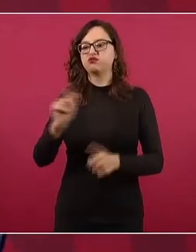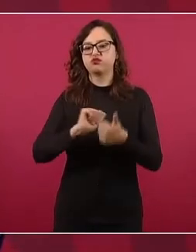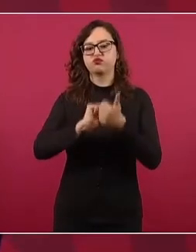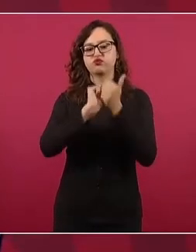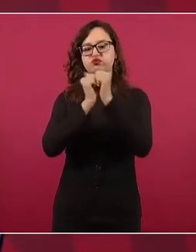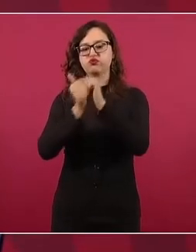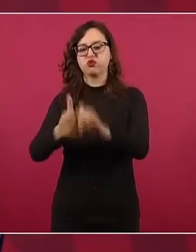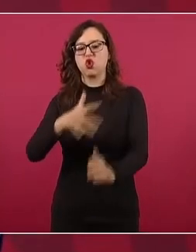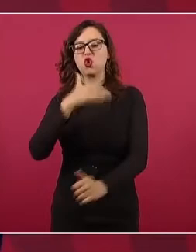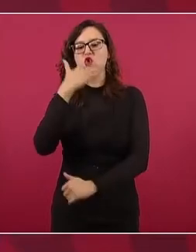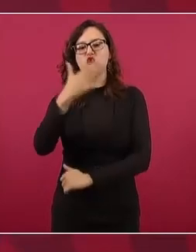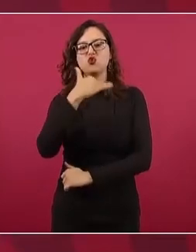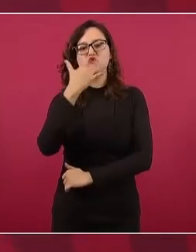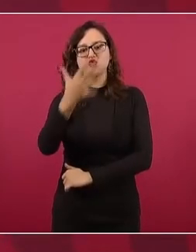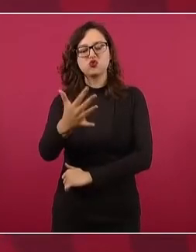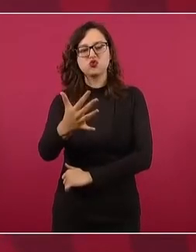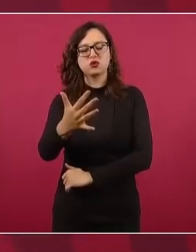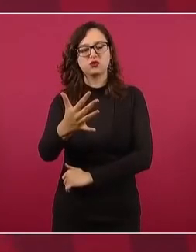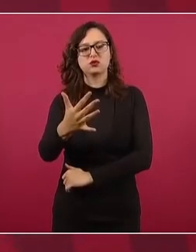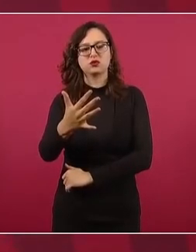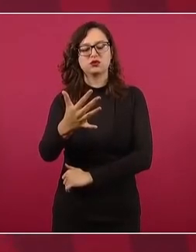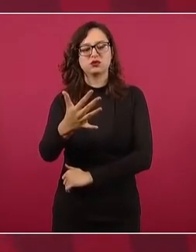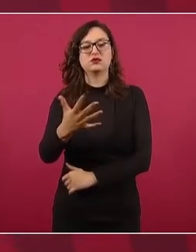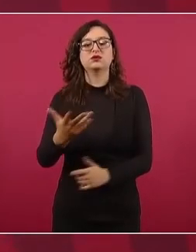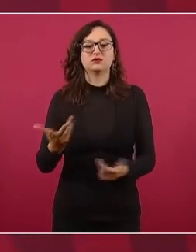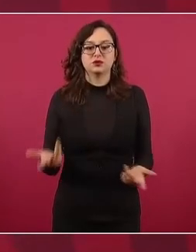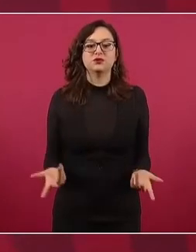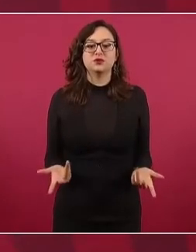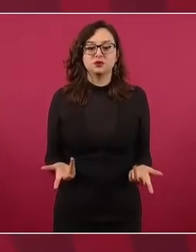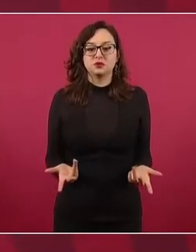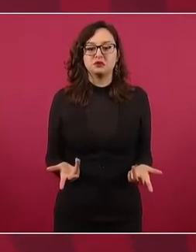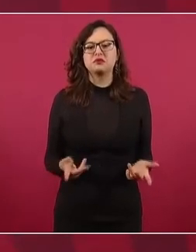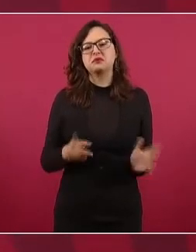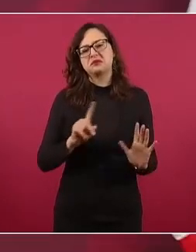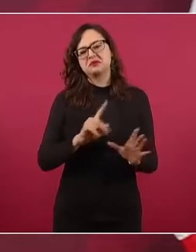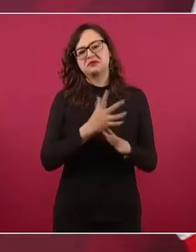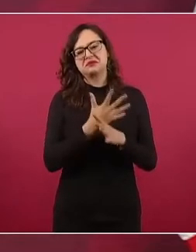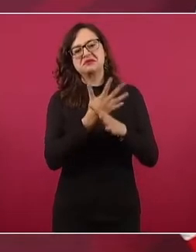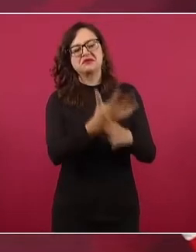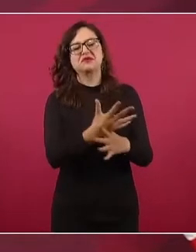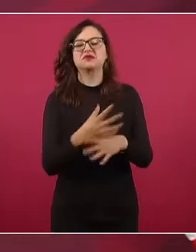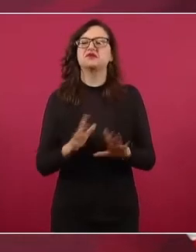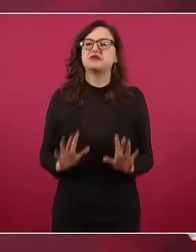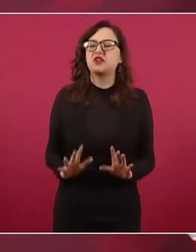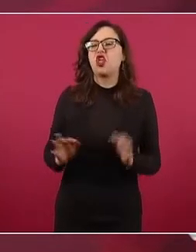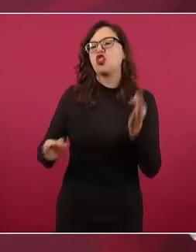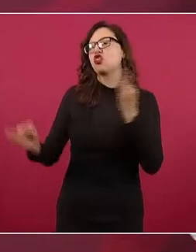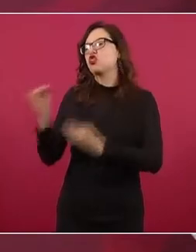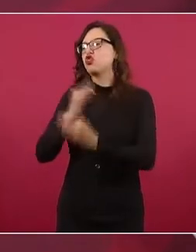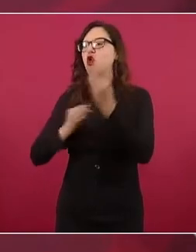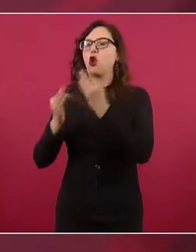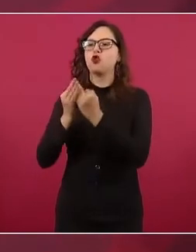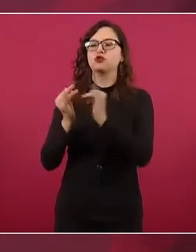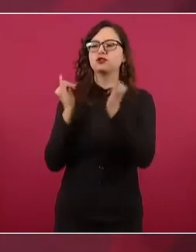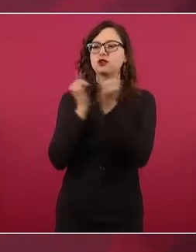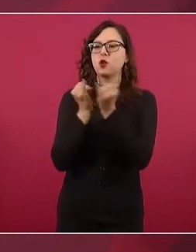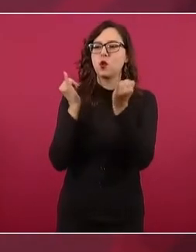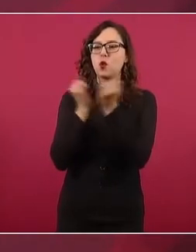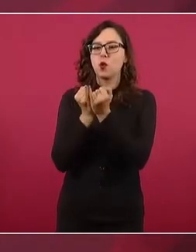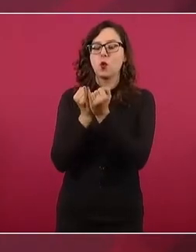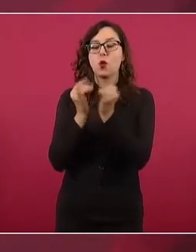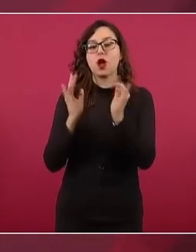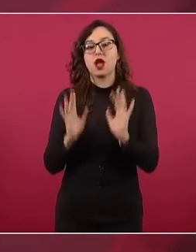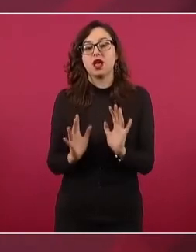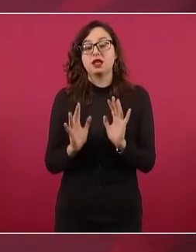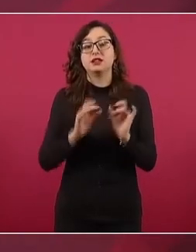De ahí viene el de que todos son iguales. Bueno, hasta una